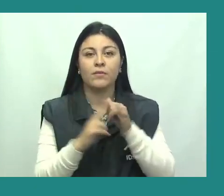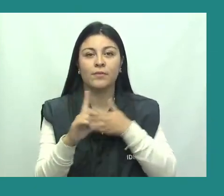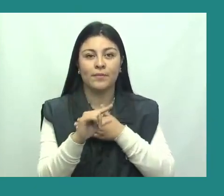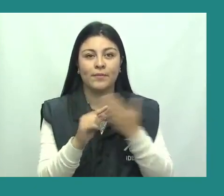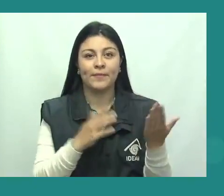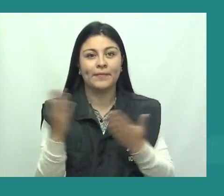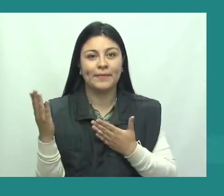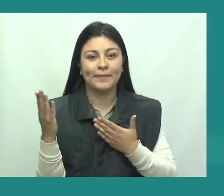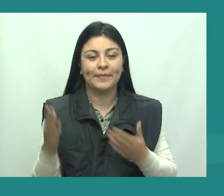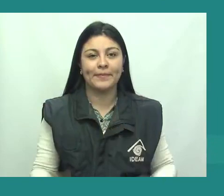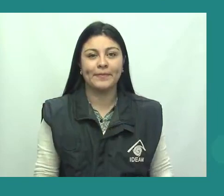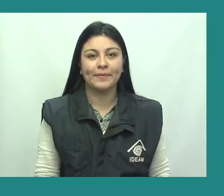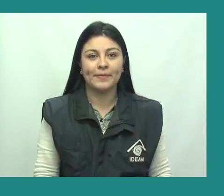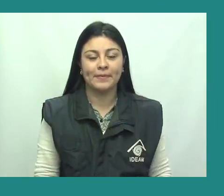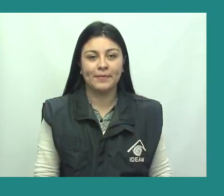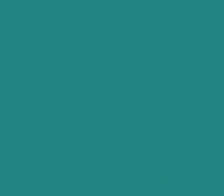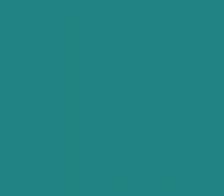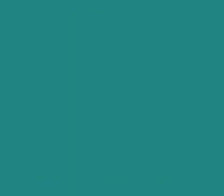de nuestras redes sociales.